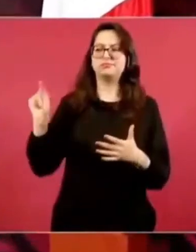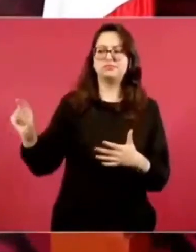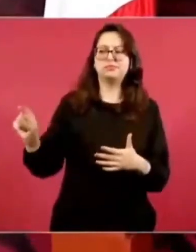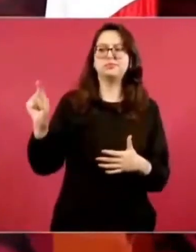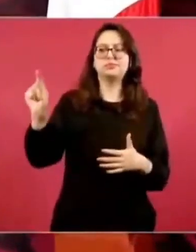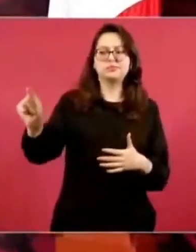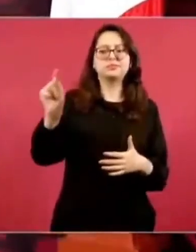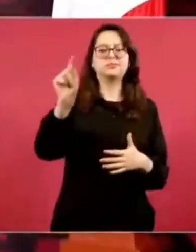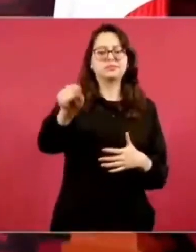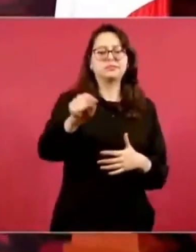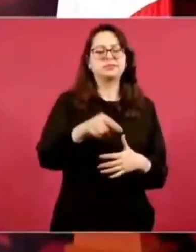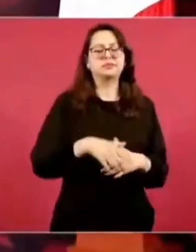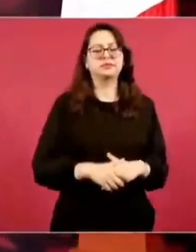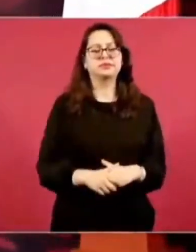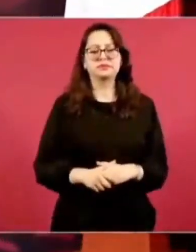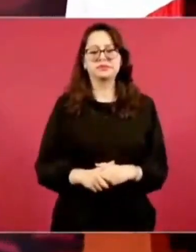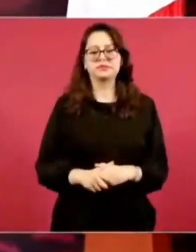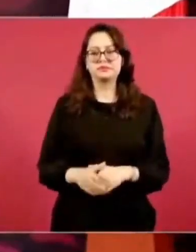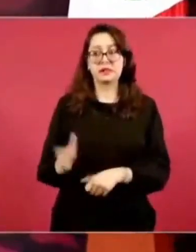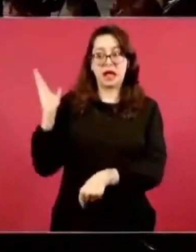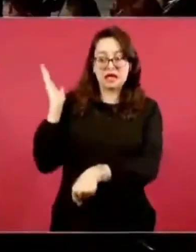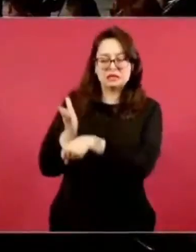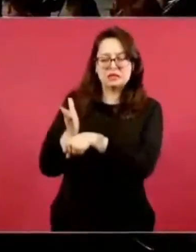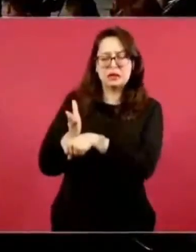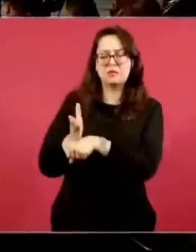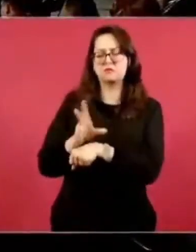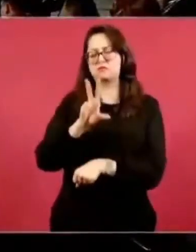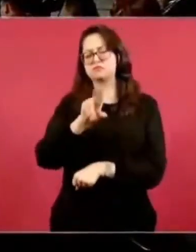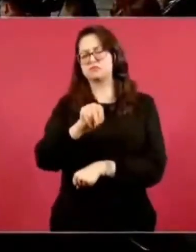Y ya todos se corrigieron,